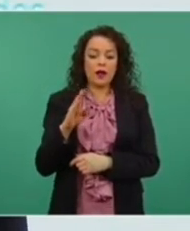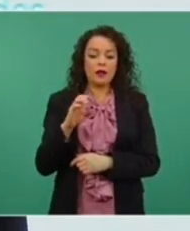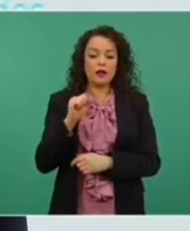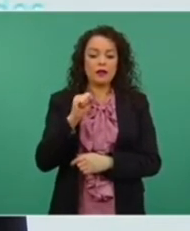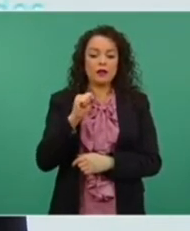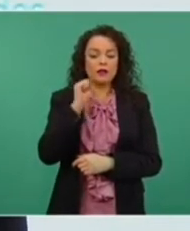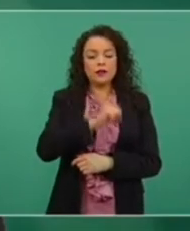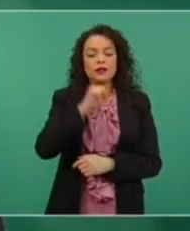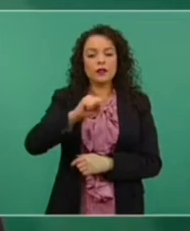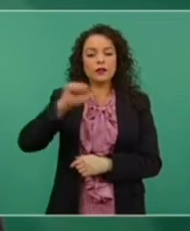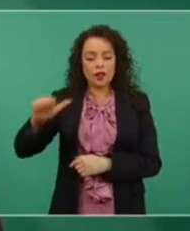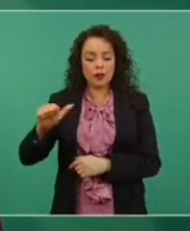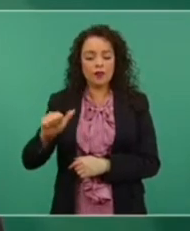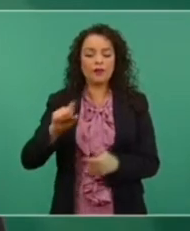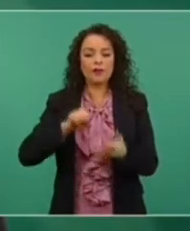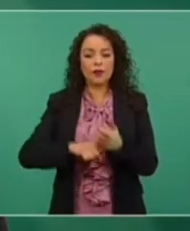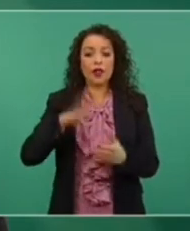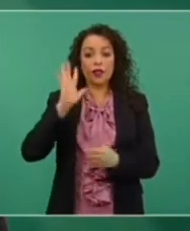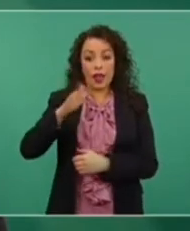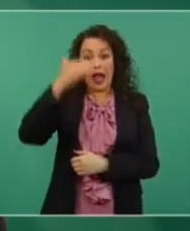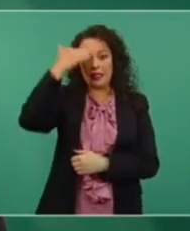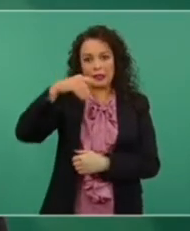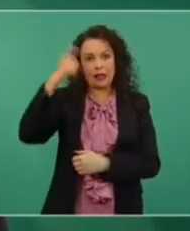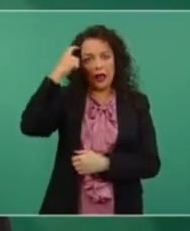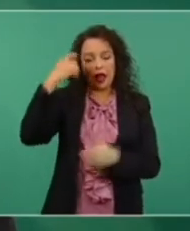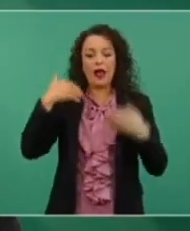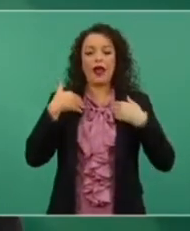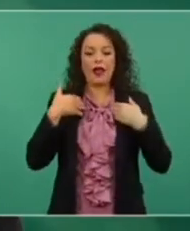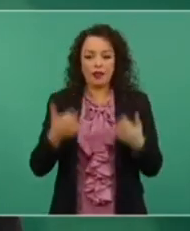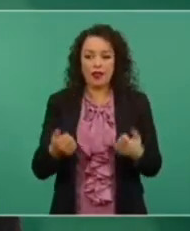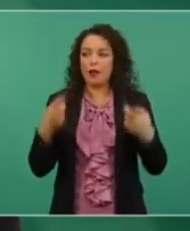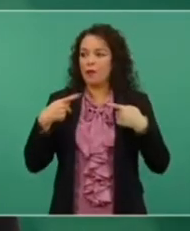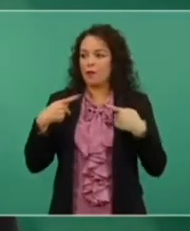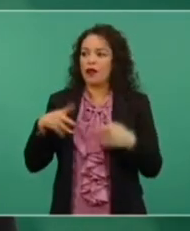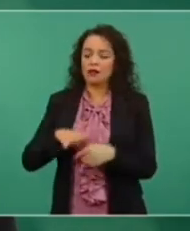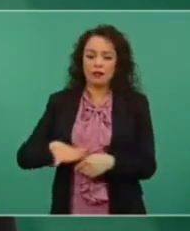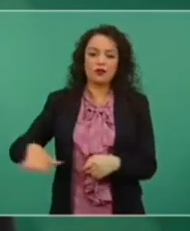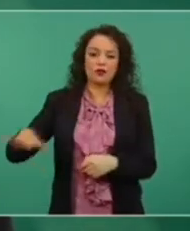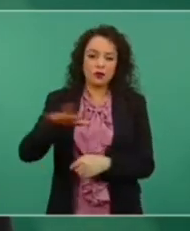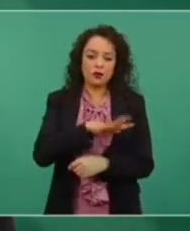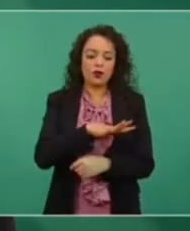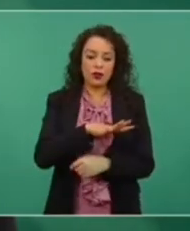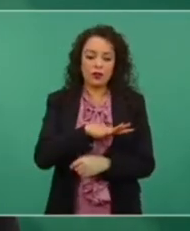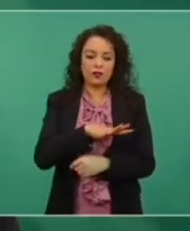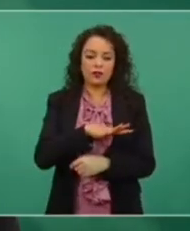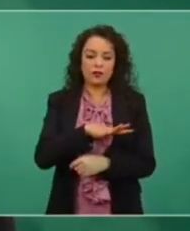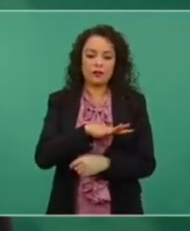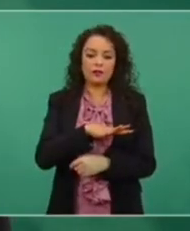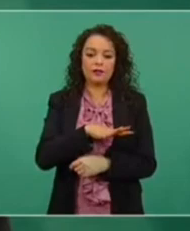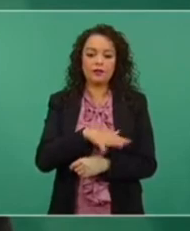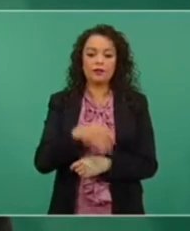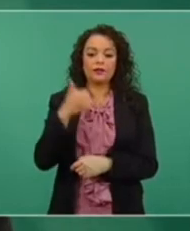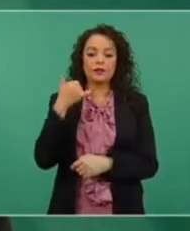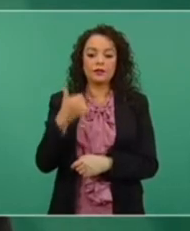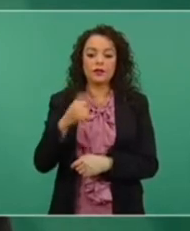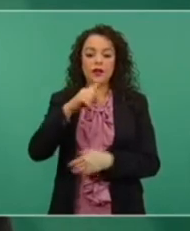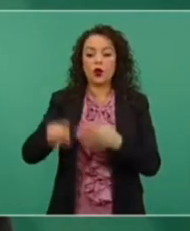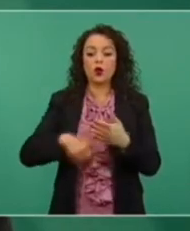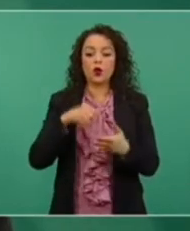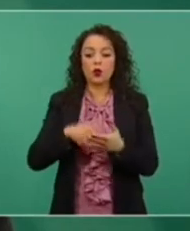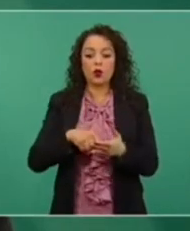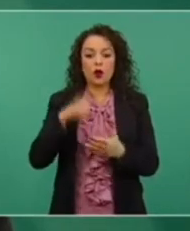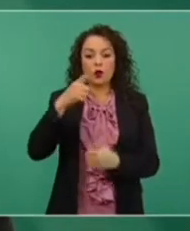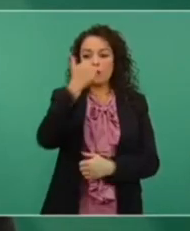existe la conciencia con respecto por parte del consumidor y también con respecto a las instalaciones de cada uno